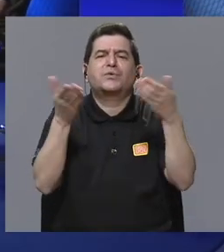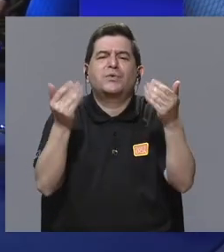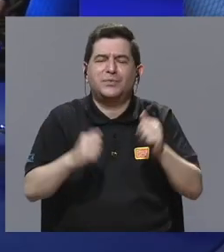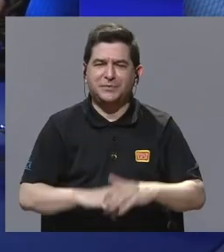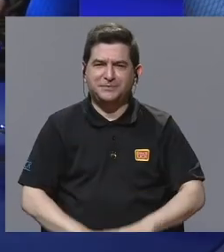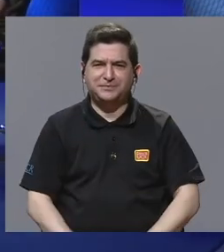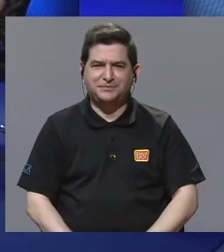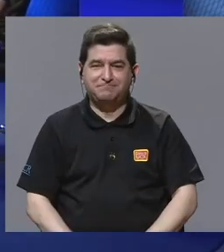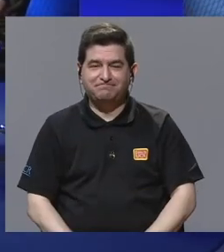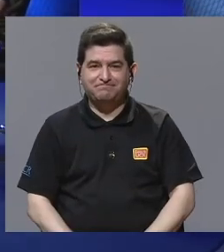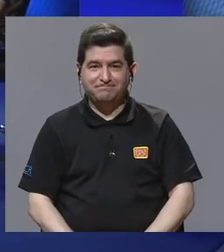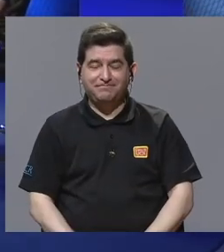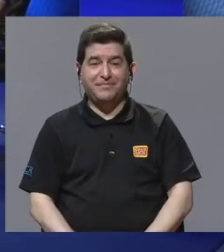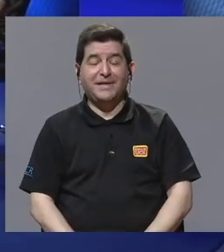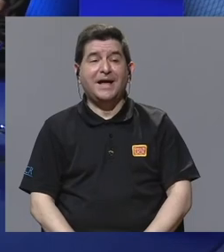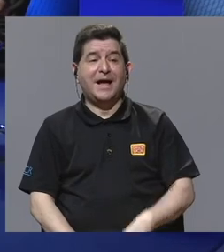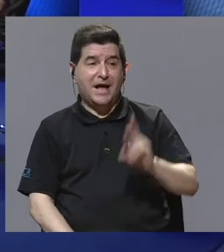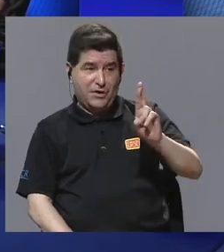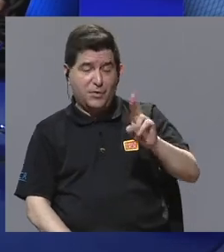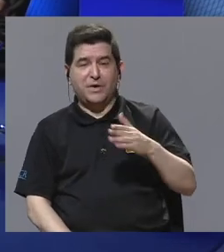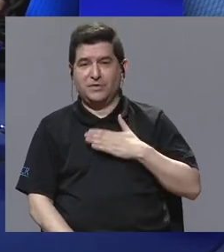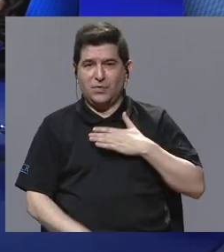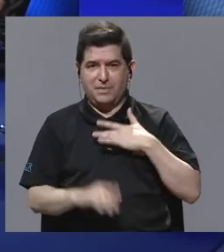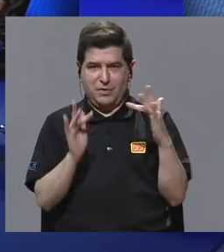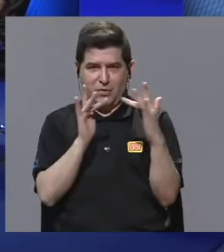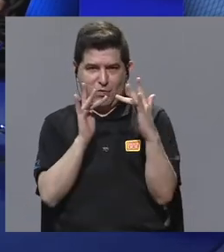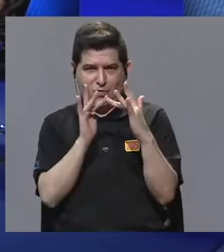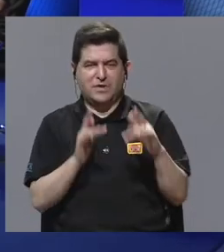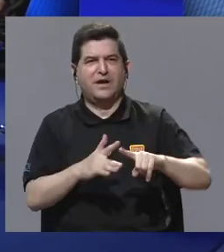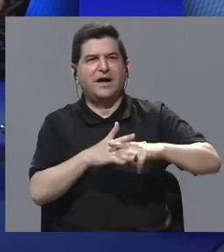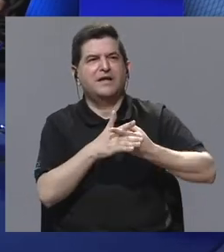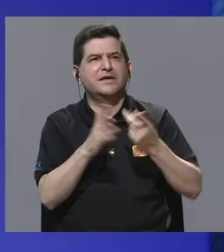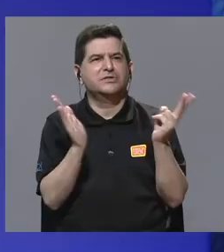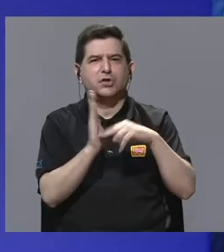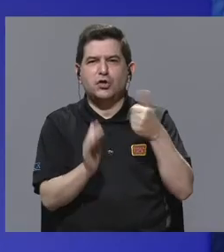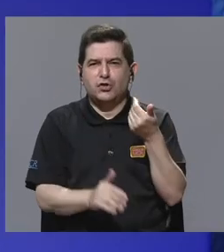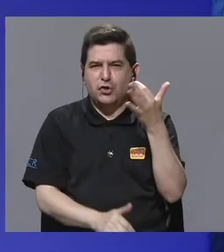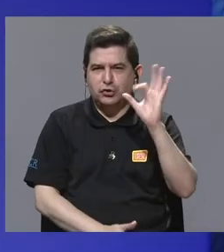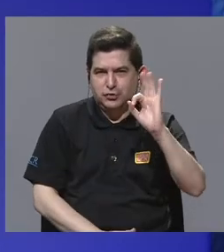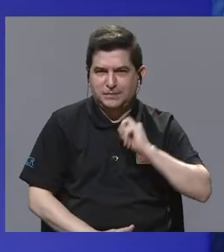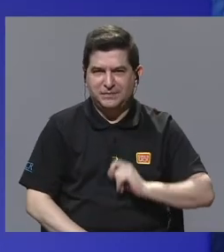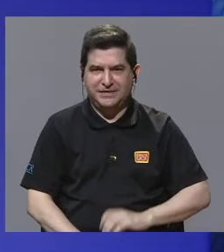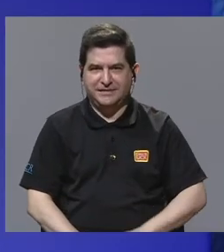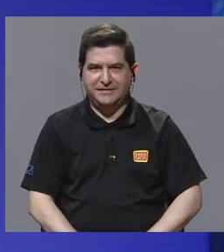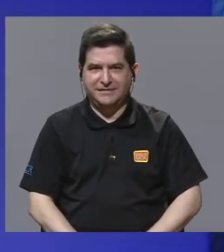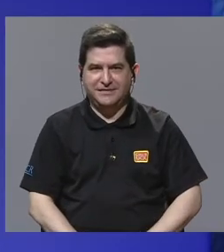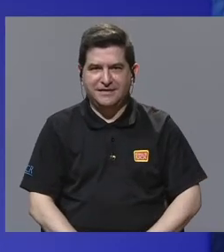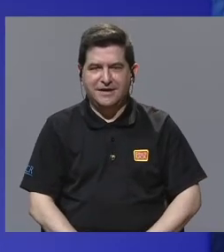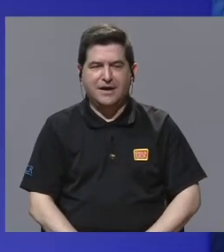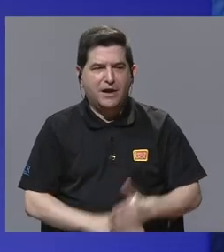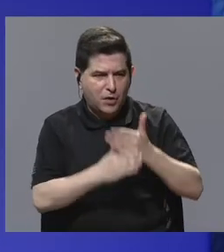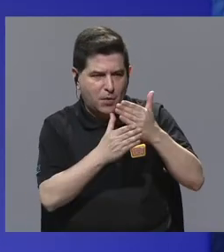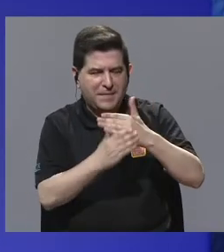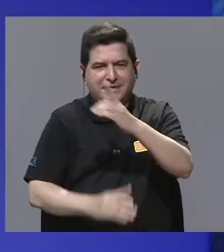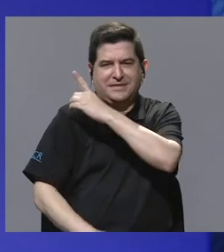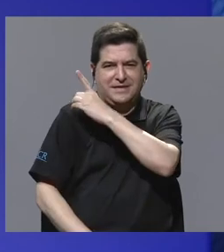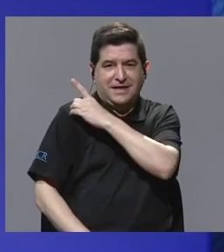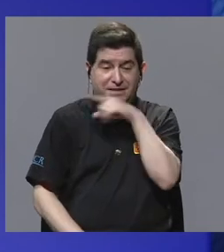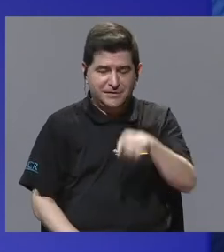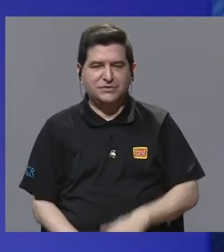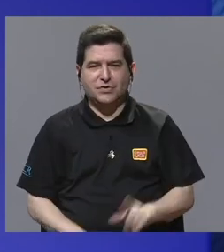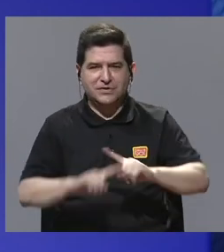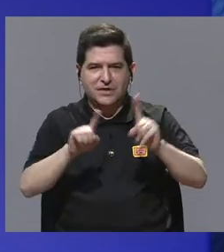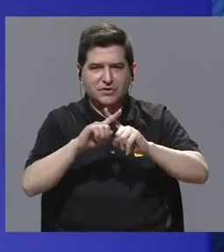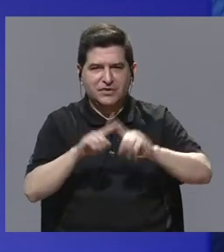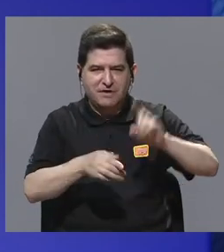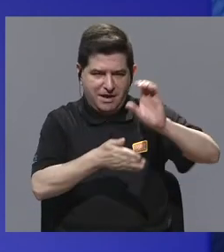Roberto me contacta a principios del 2019 para codirigir la serie y sí,